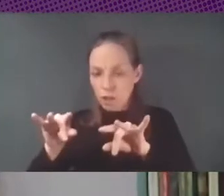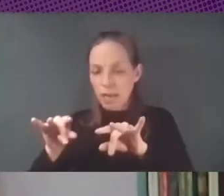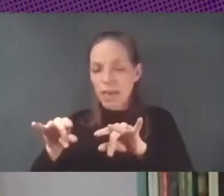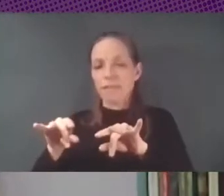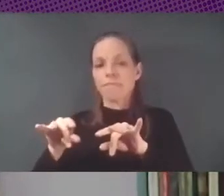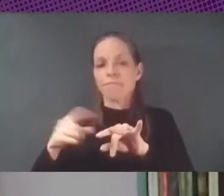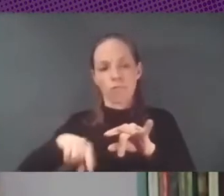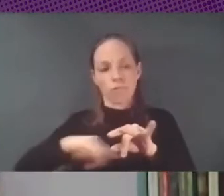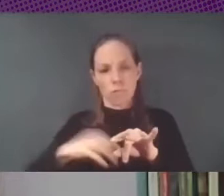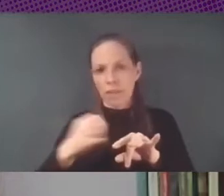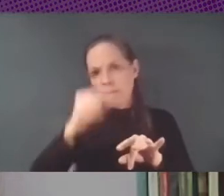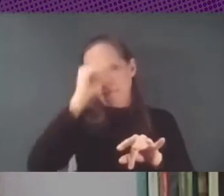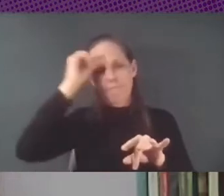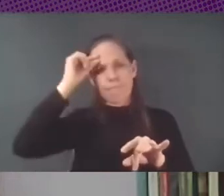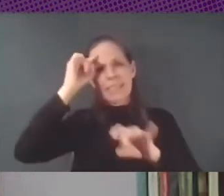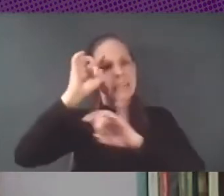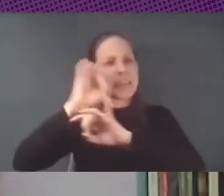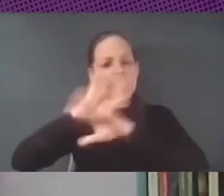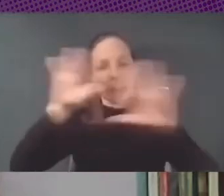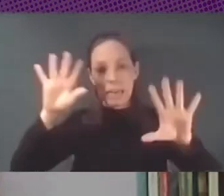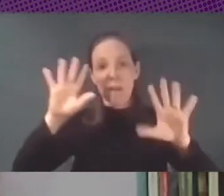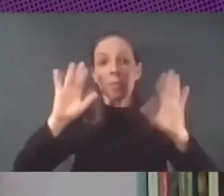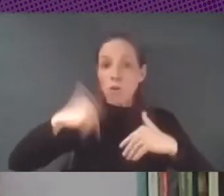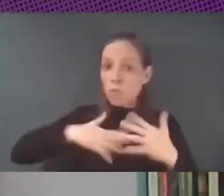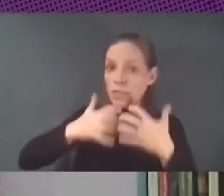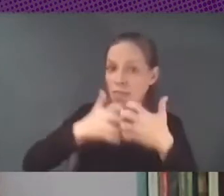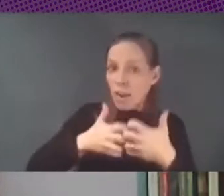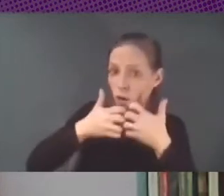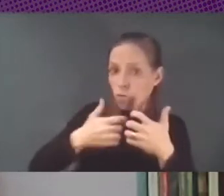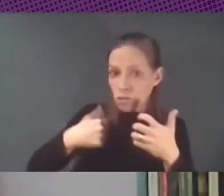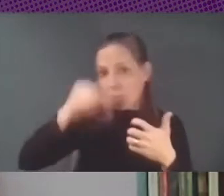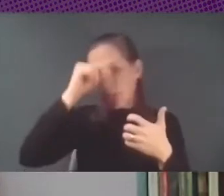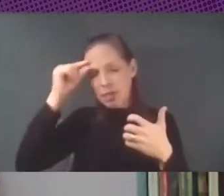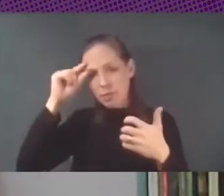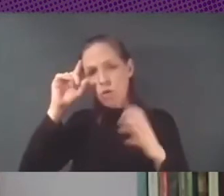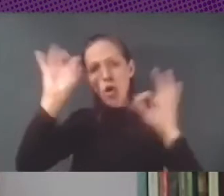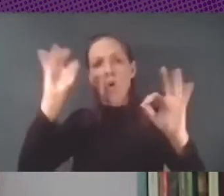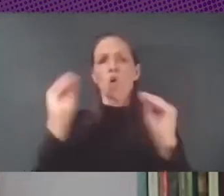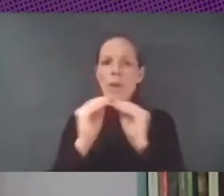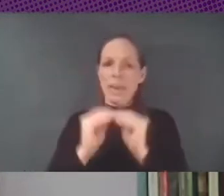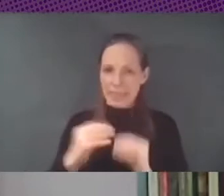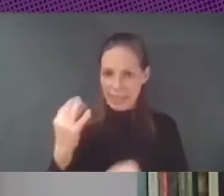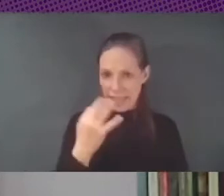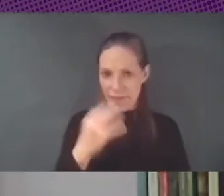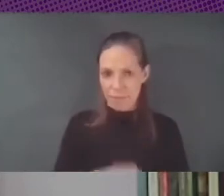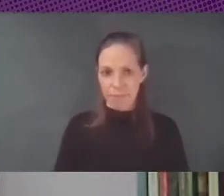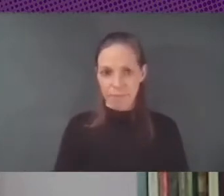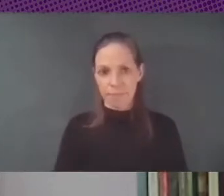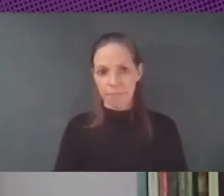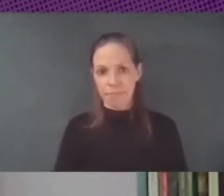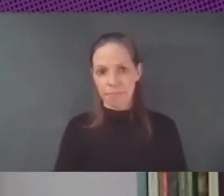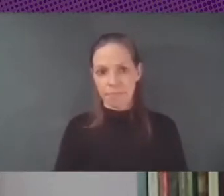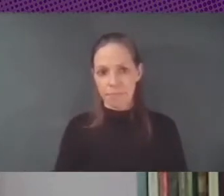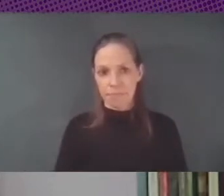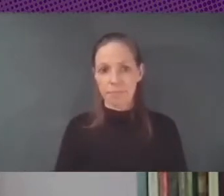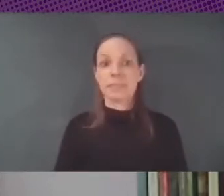claro y coherente con las luchas que perseguimos quienes nos reconocemos parte de este sur